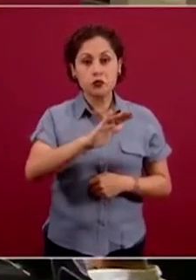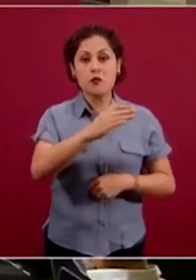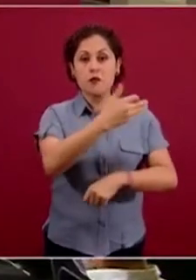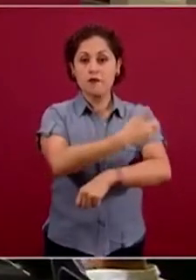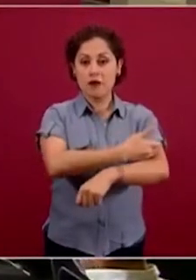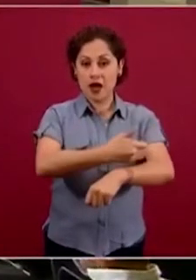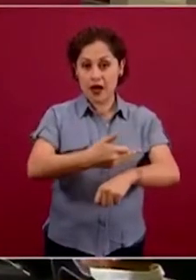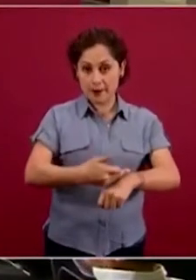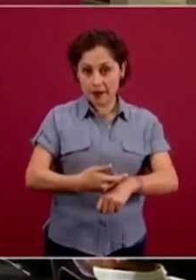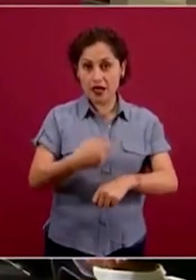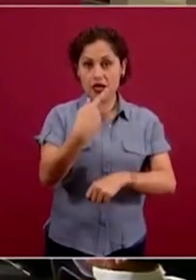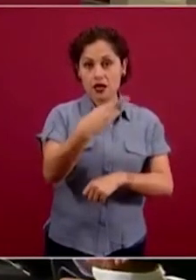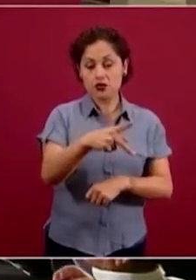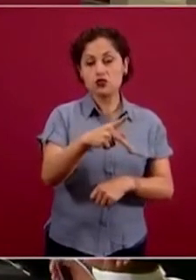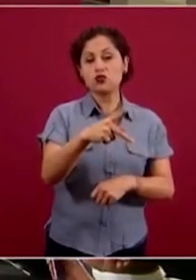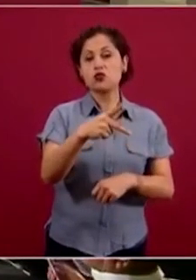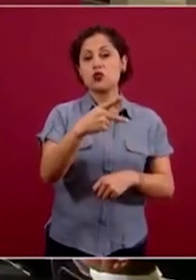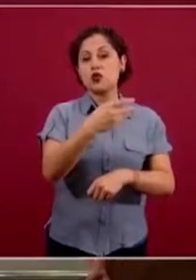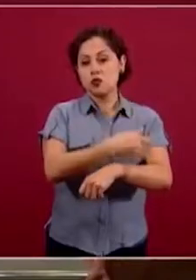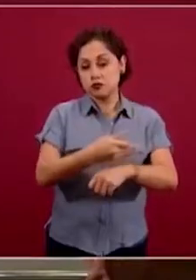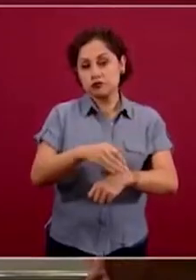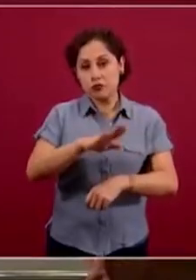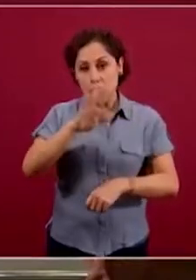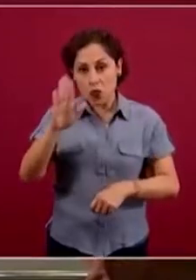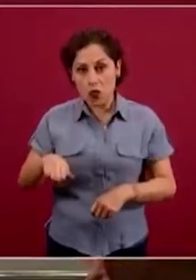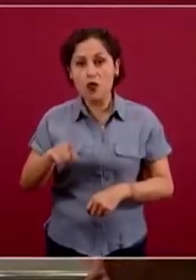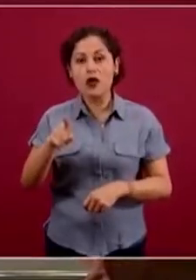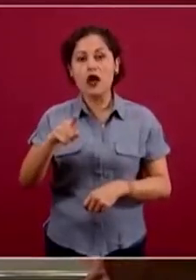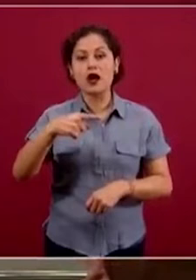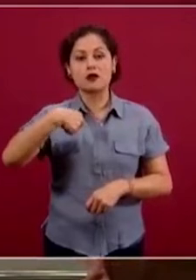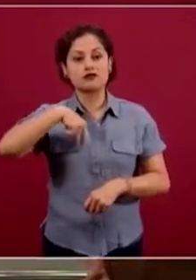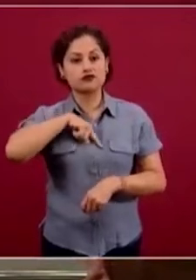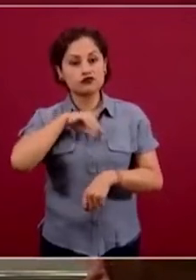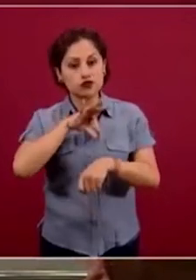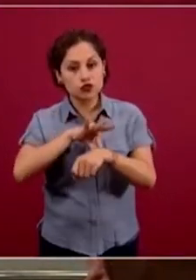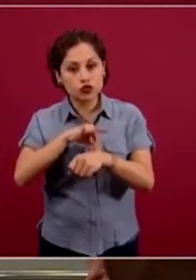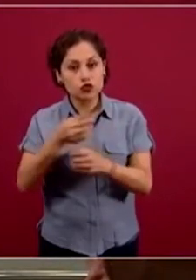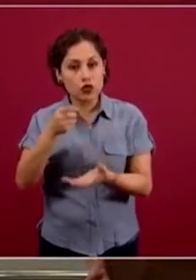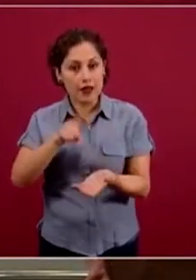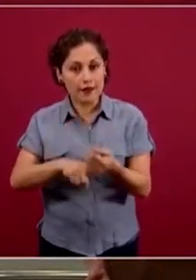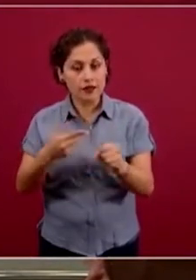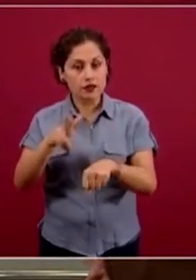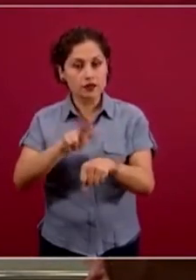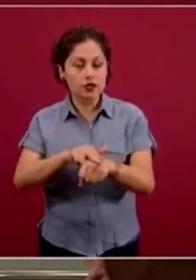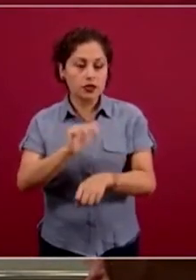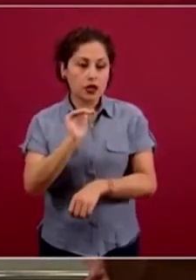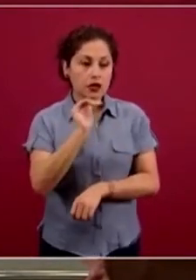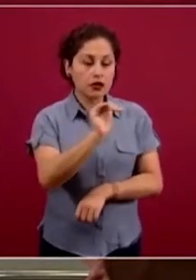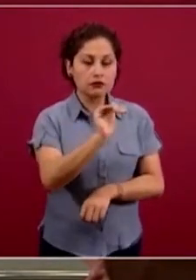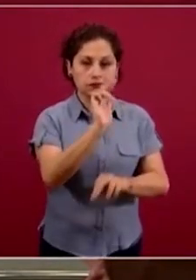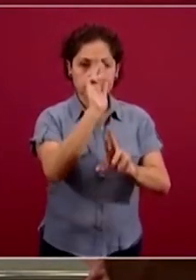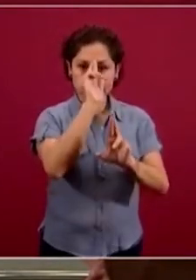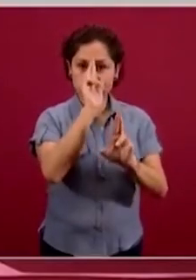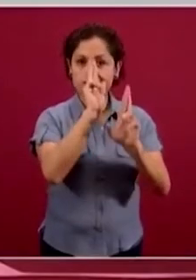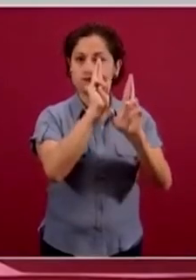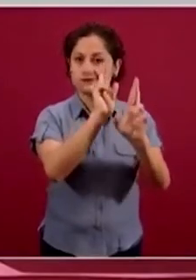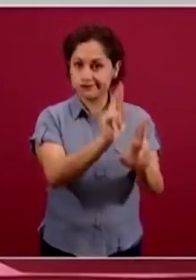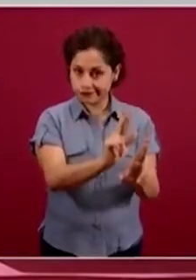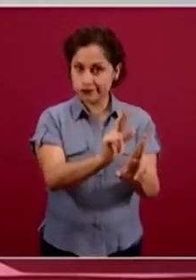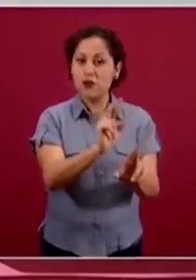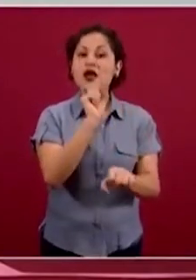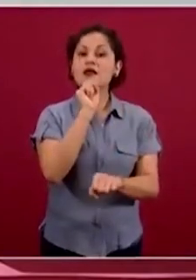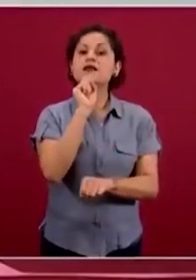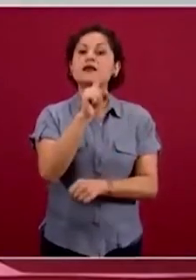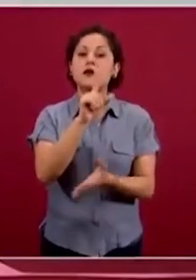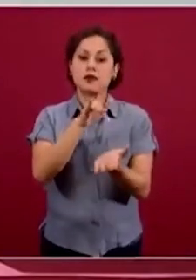a un ser querido, tener esta parte en su abordaje, tener el apoyo por